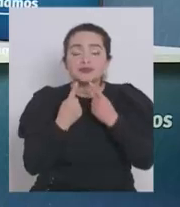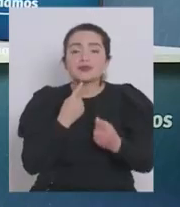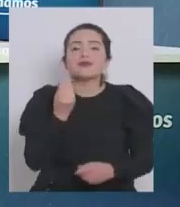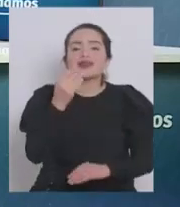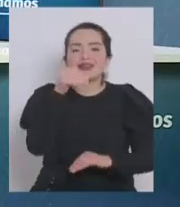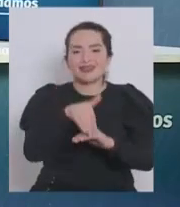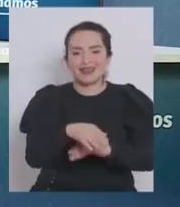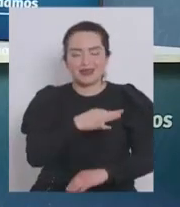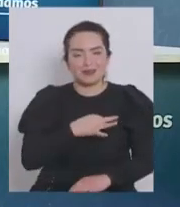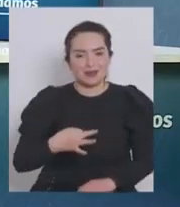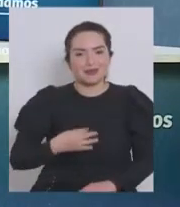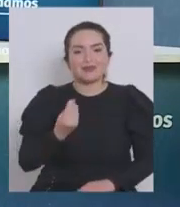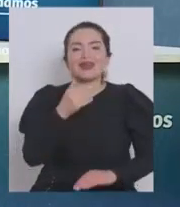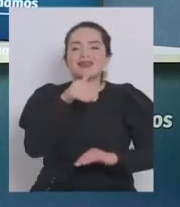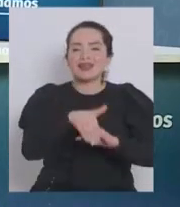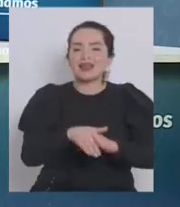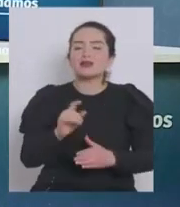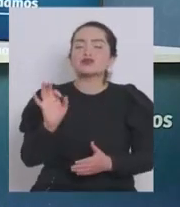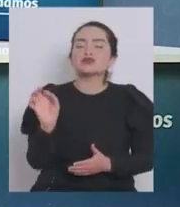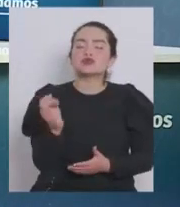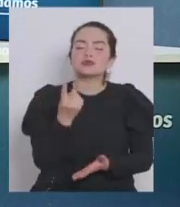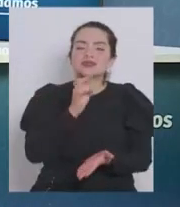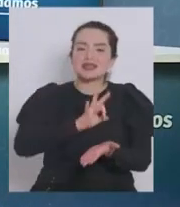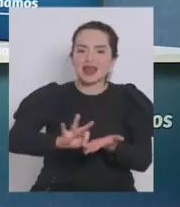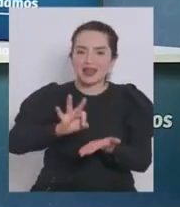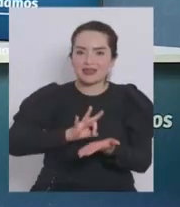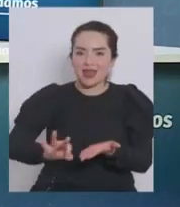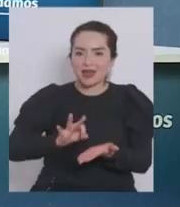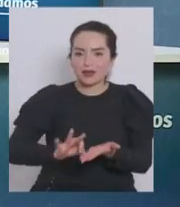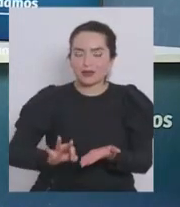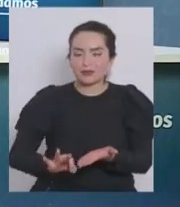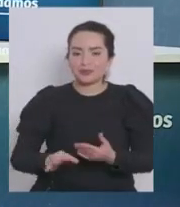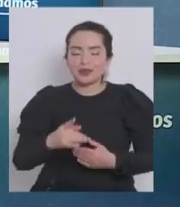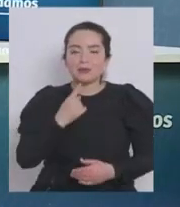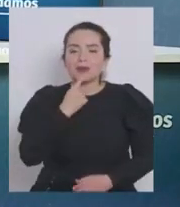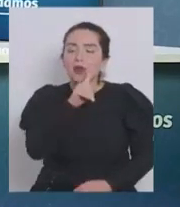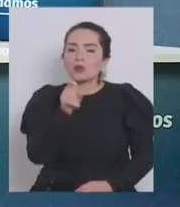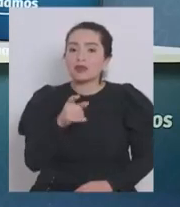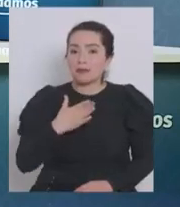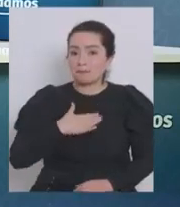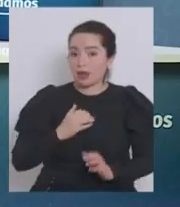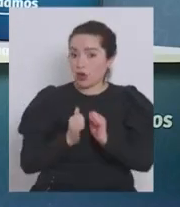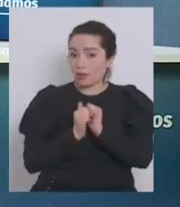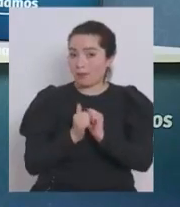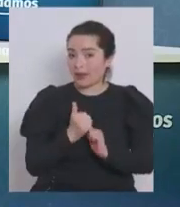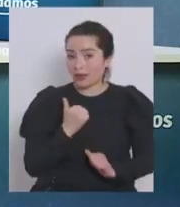Buenas tardes, ministro, buenas tardes, subsecretarios. Quería tomar el pie de la pregunta de mi colega.